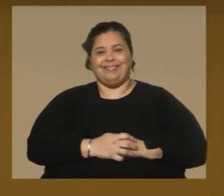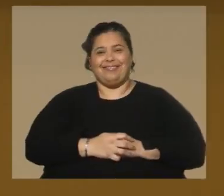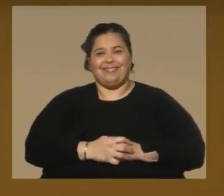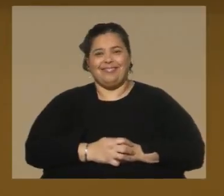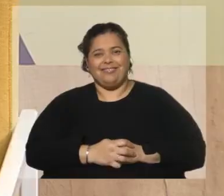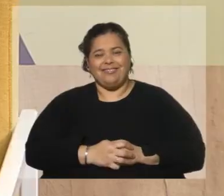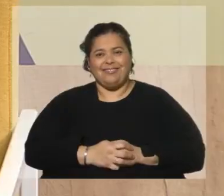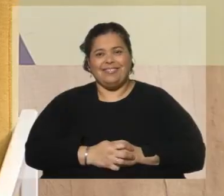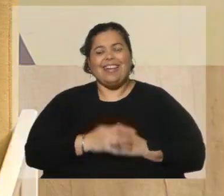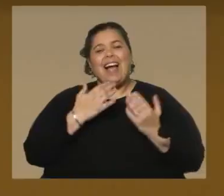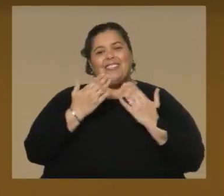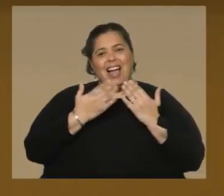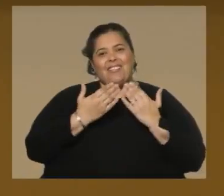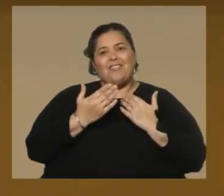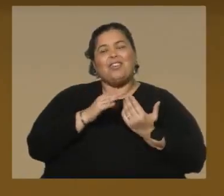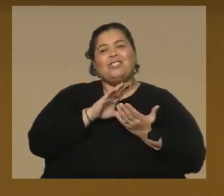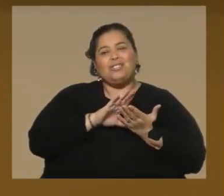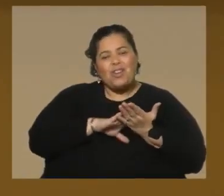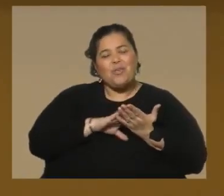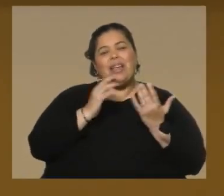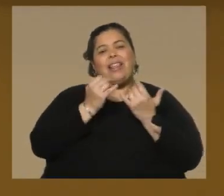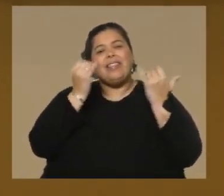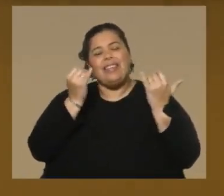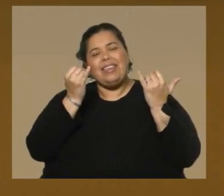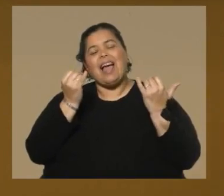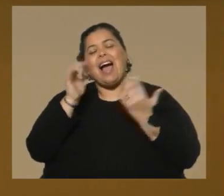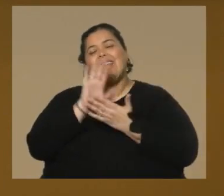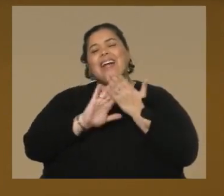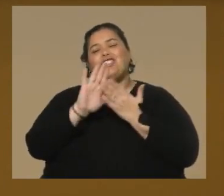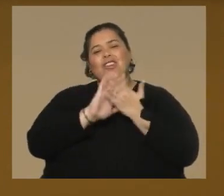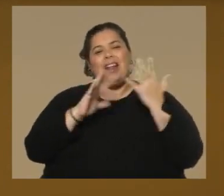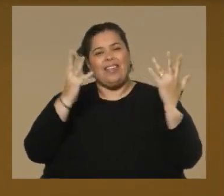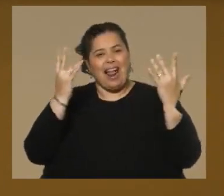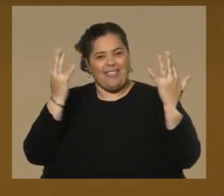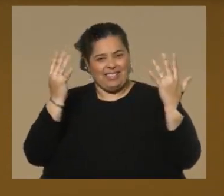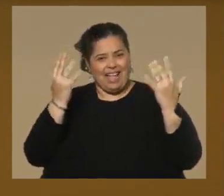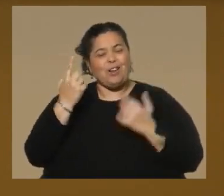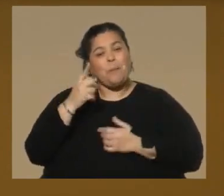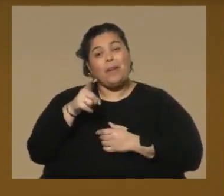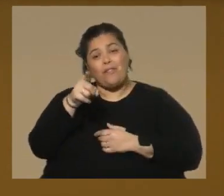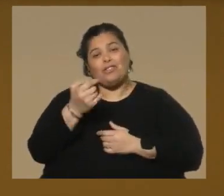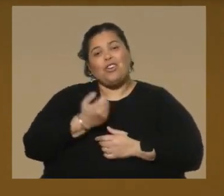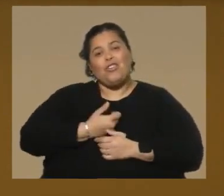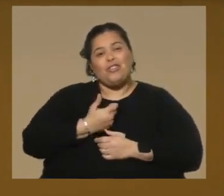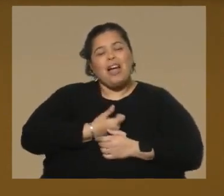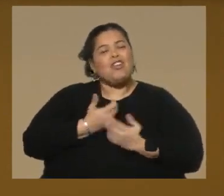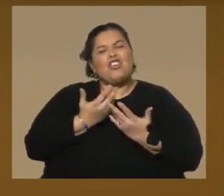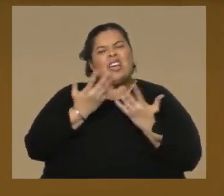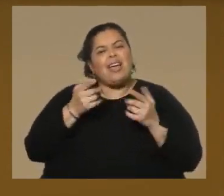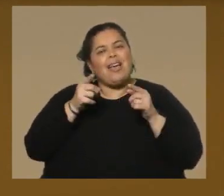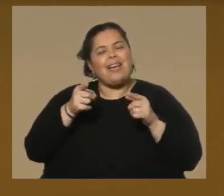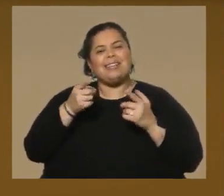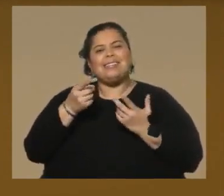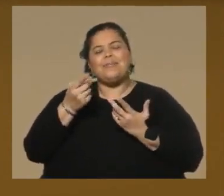Estábamos hoy hablando justamente que era el Día Nacional del Artesano, pero contanos primero que nada que es la